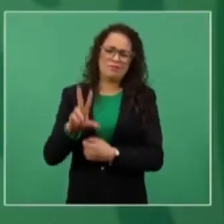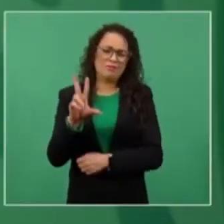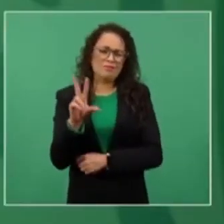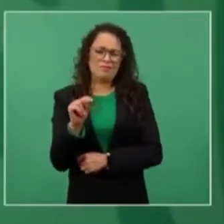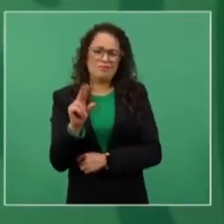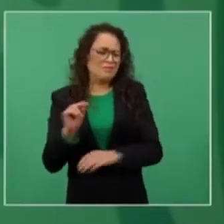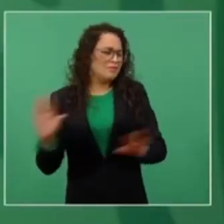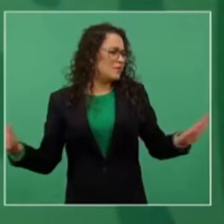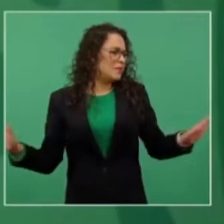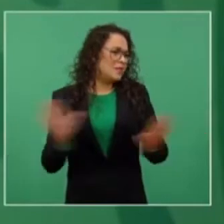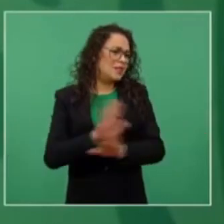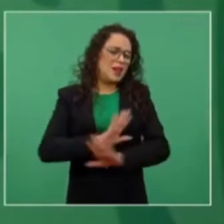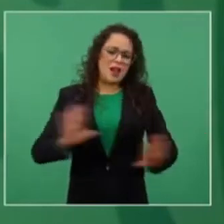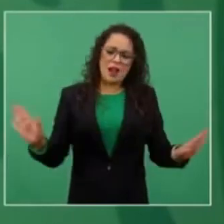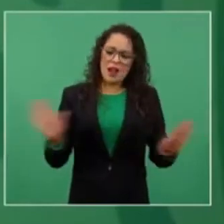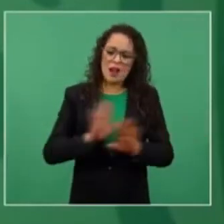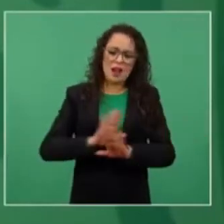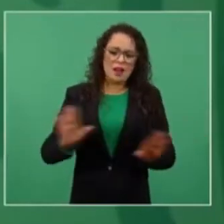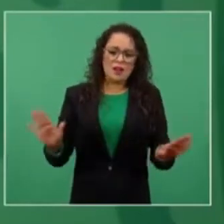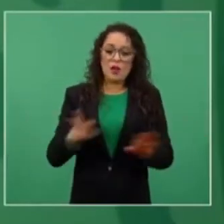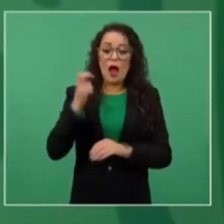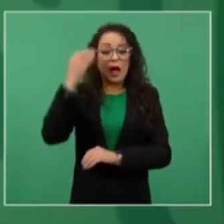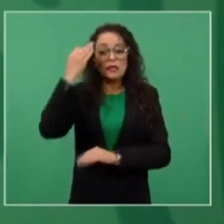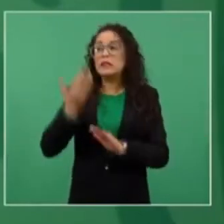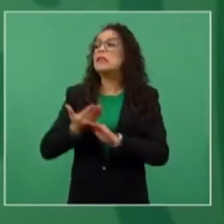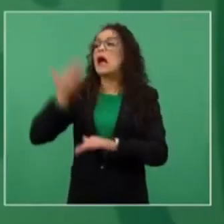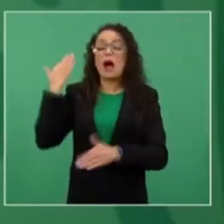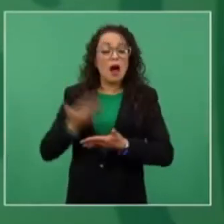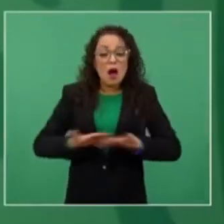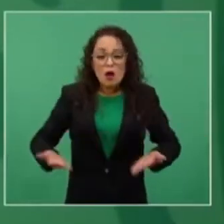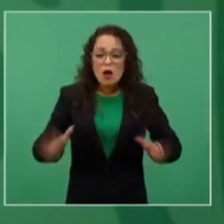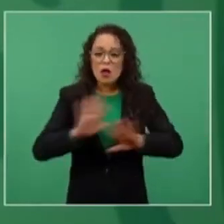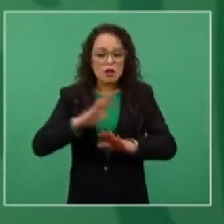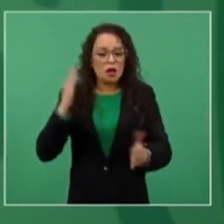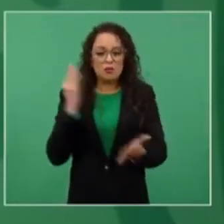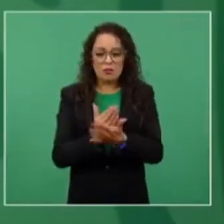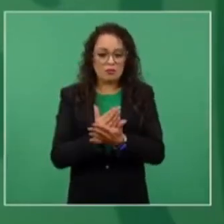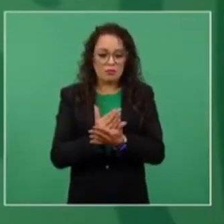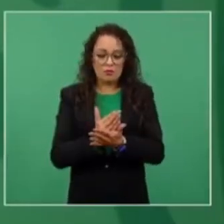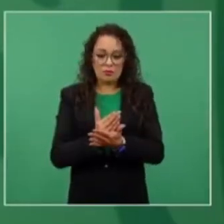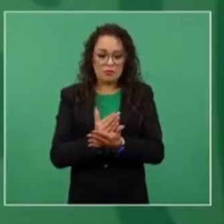ya no aplica en estos tiempos la verdad